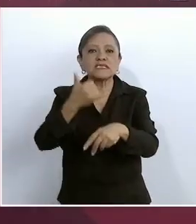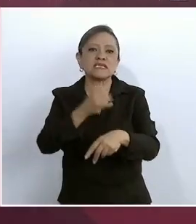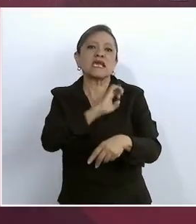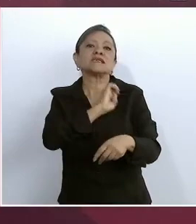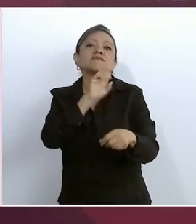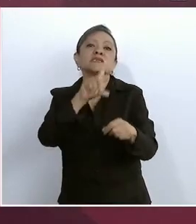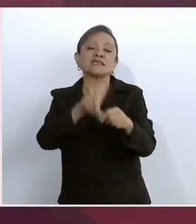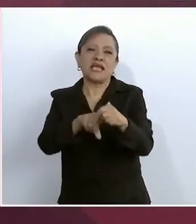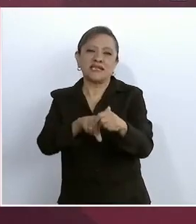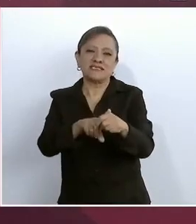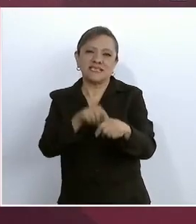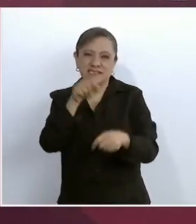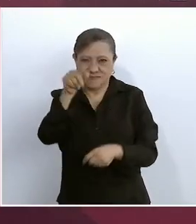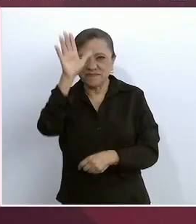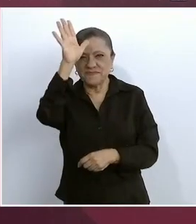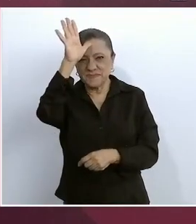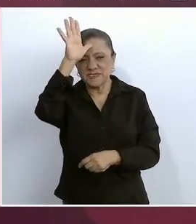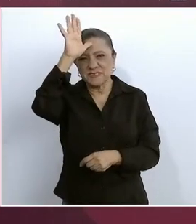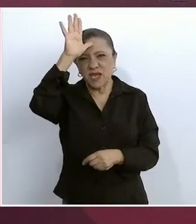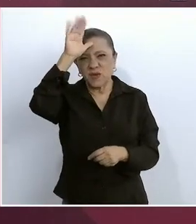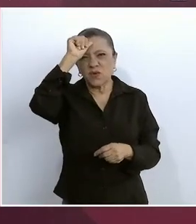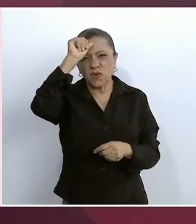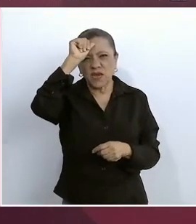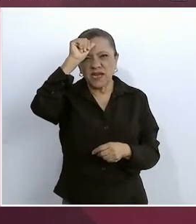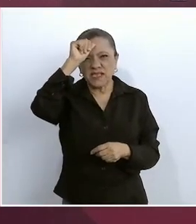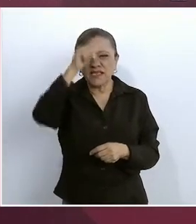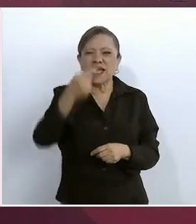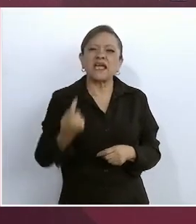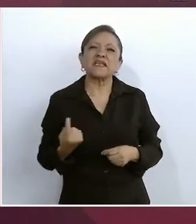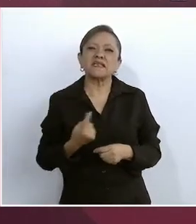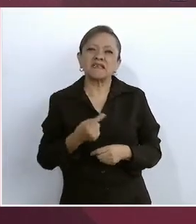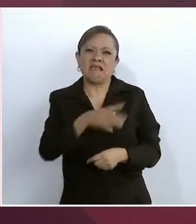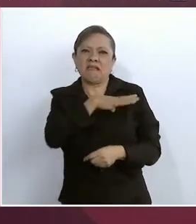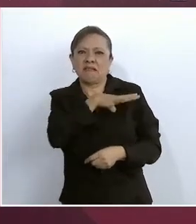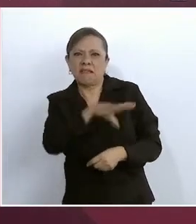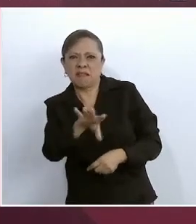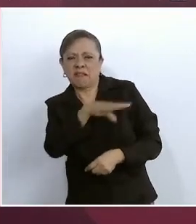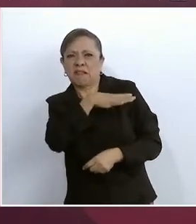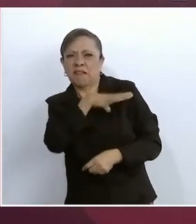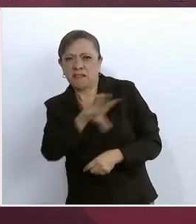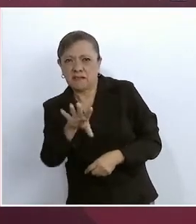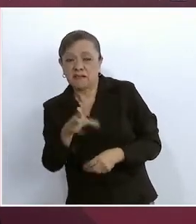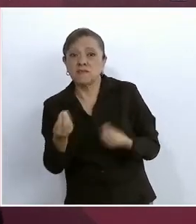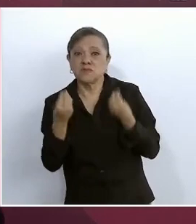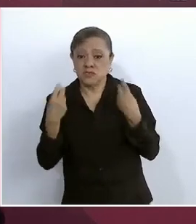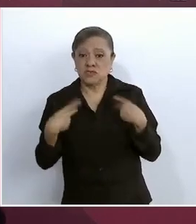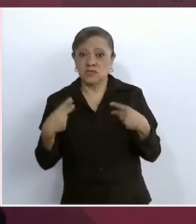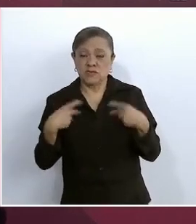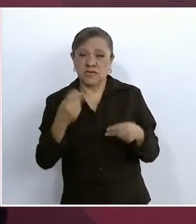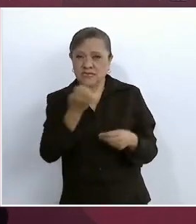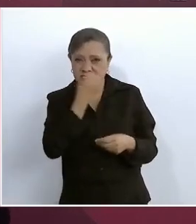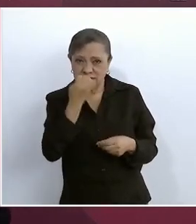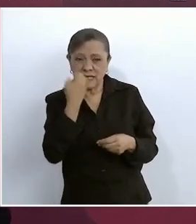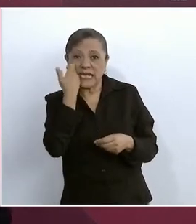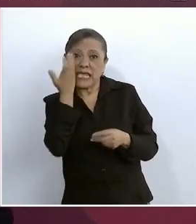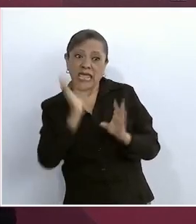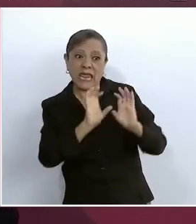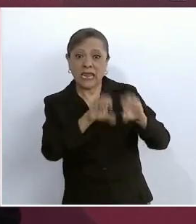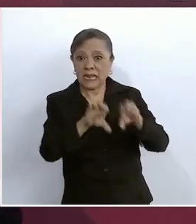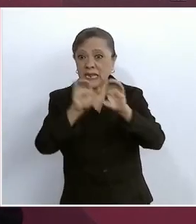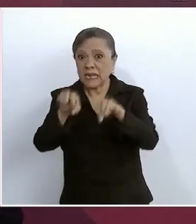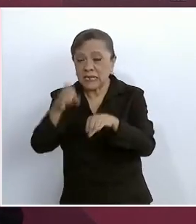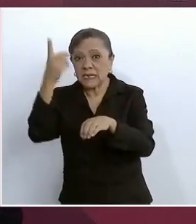¿Se acuerdan ustedes que se rechazaba a los que querían ingresar a las universidades